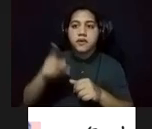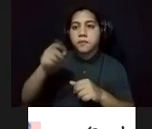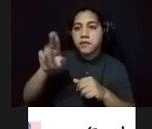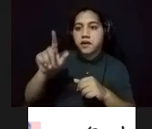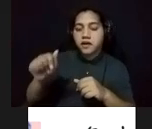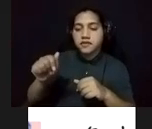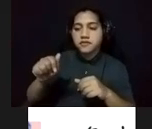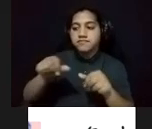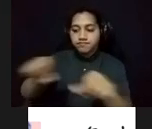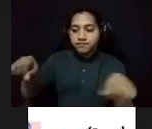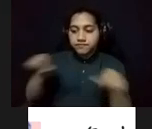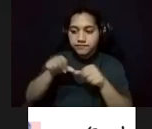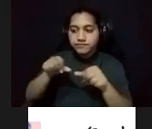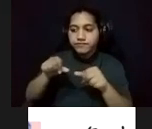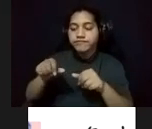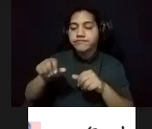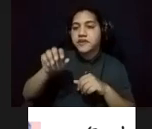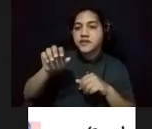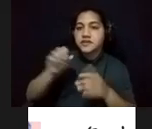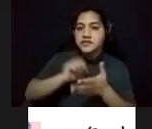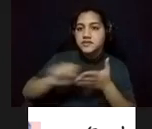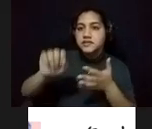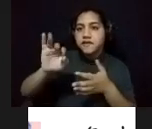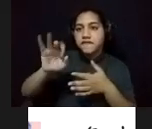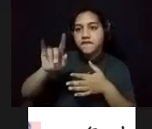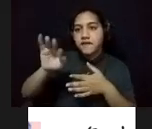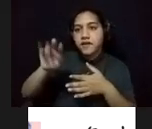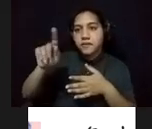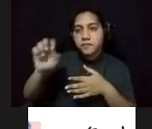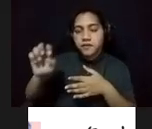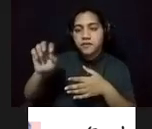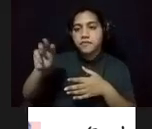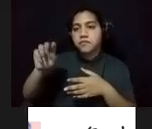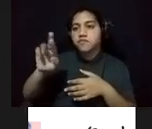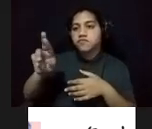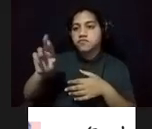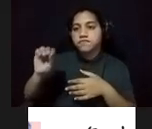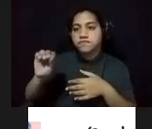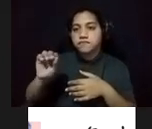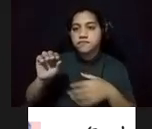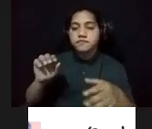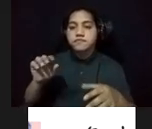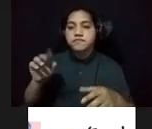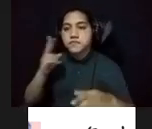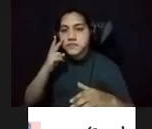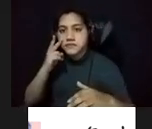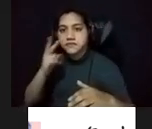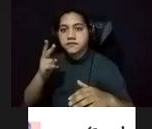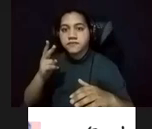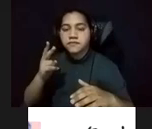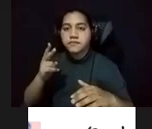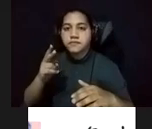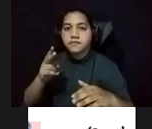terrenos del castillo San Felipe del Morro. Sin alejarse de la narrativa visual, del